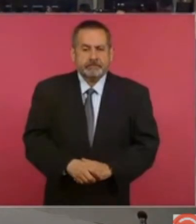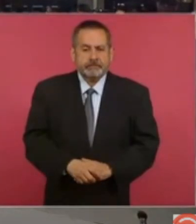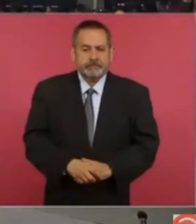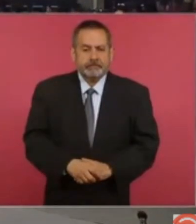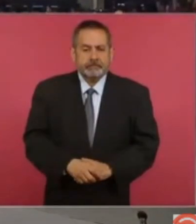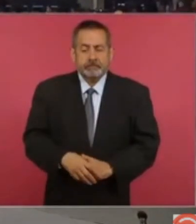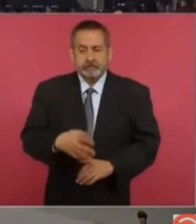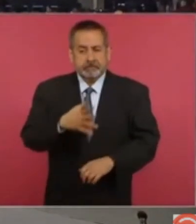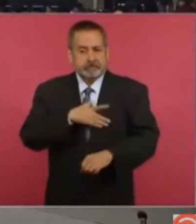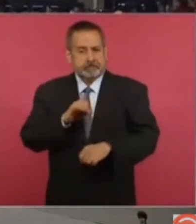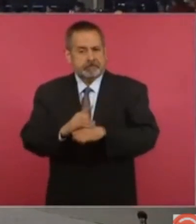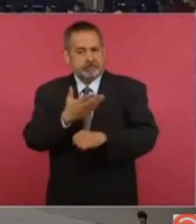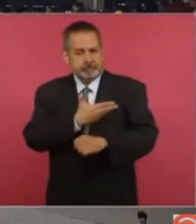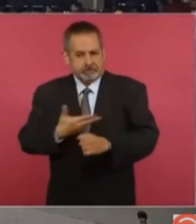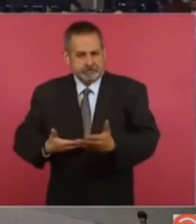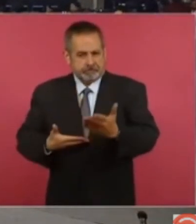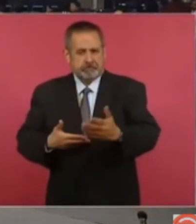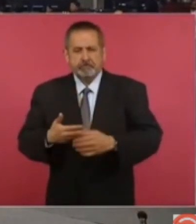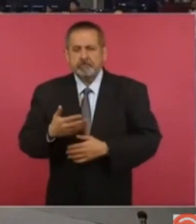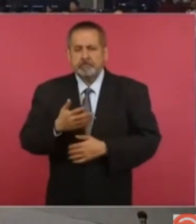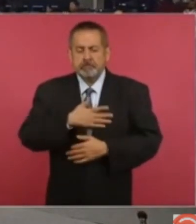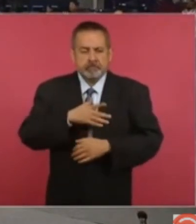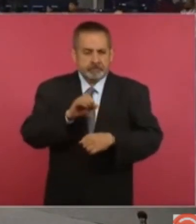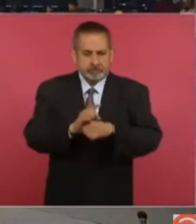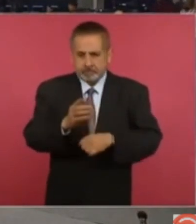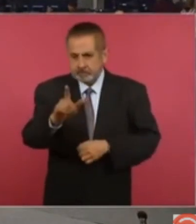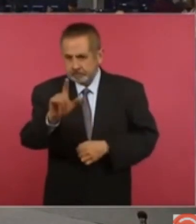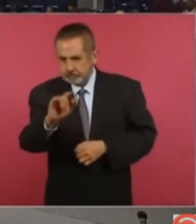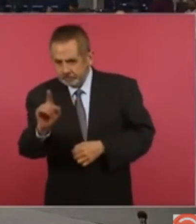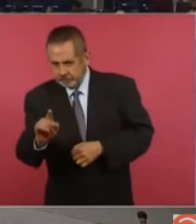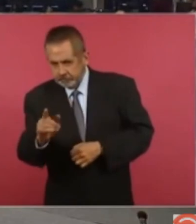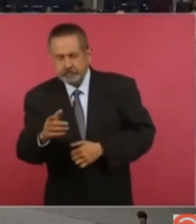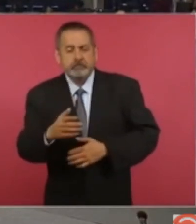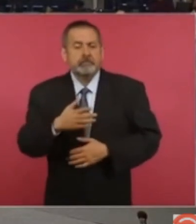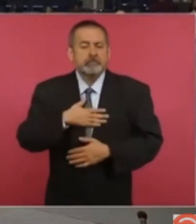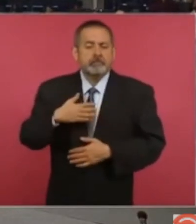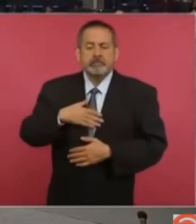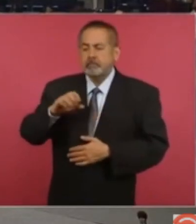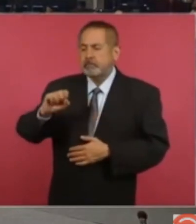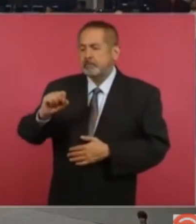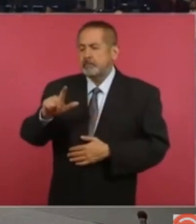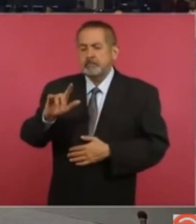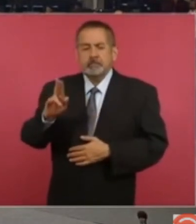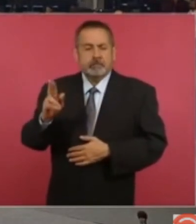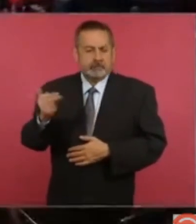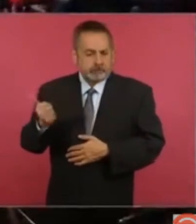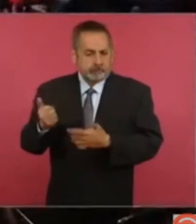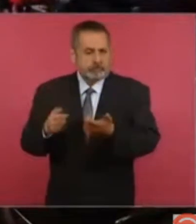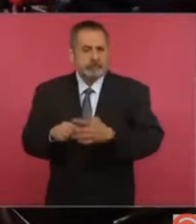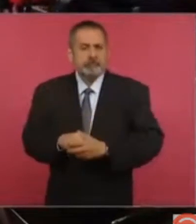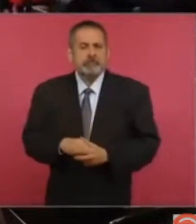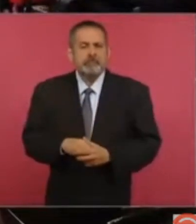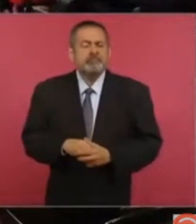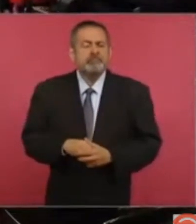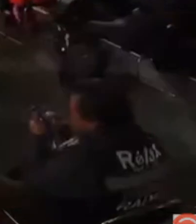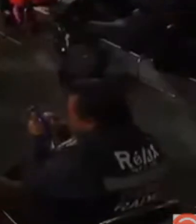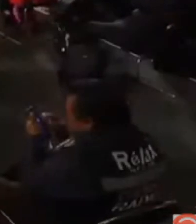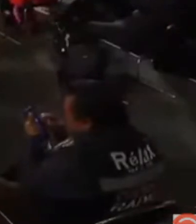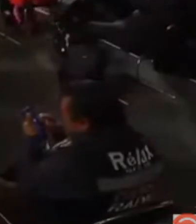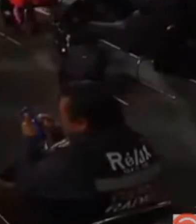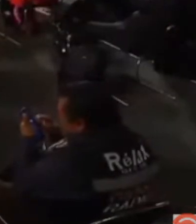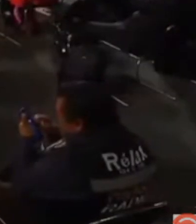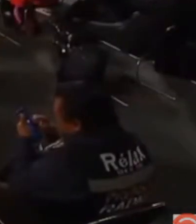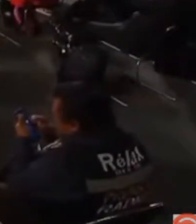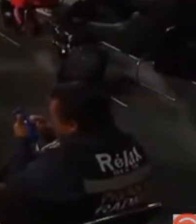Buenos días, presidente. Buenos días, Liz. Shaila Rosagel, corresponsal del Grupo Gili, el imparcial de Sonora, la crónica de Mexicali y